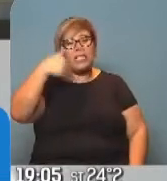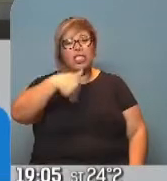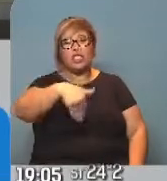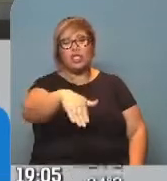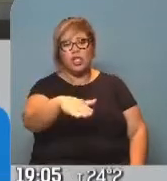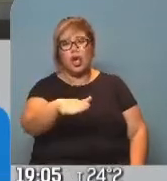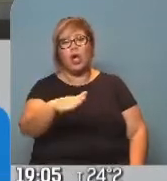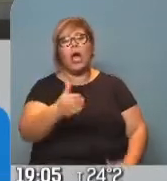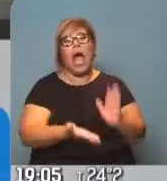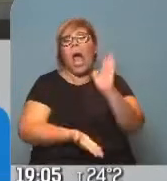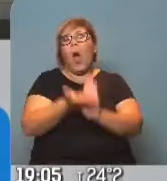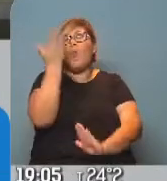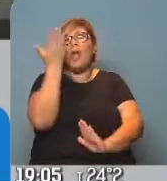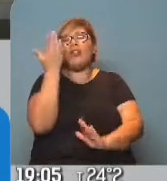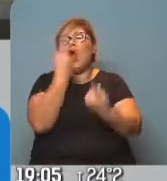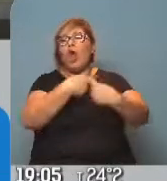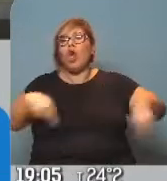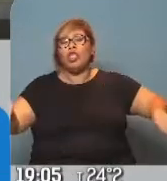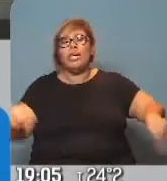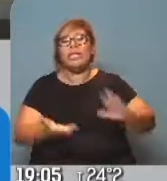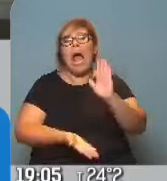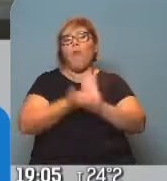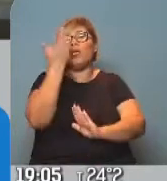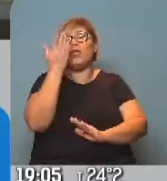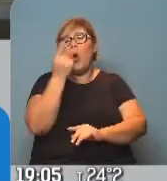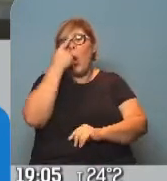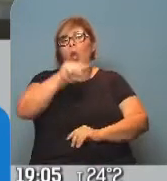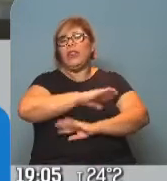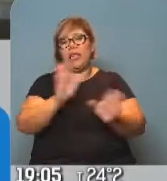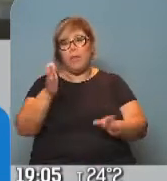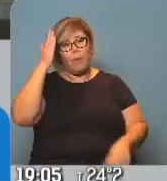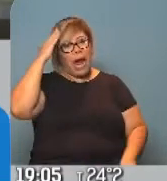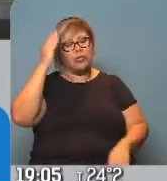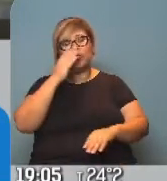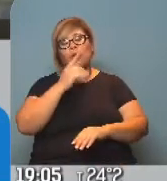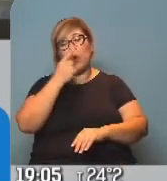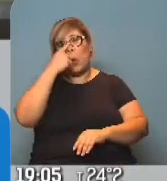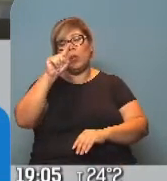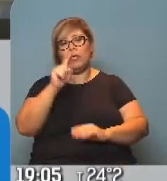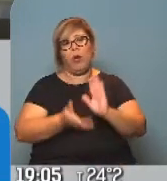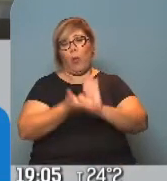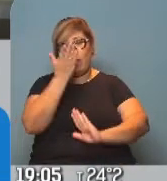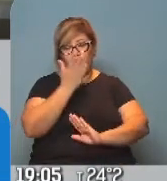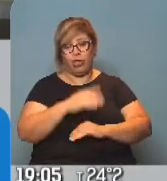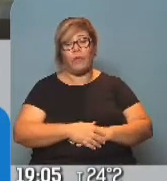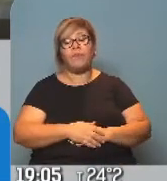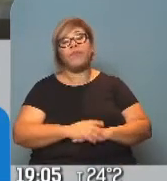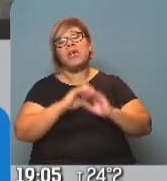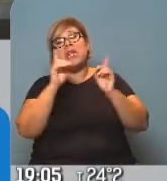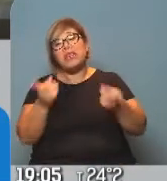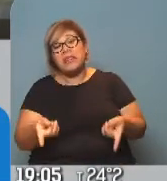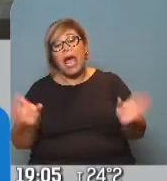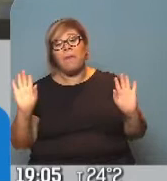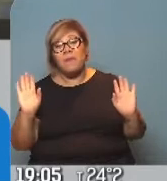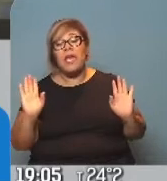últimos aumentos y ya no deberíamos tener impacto hacia adelante. Y después lo que hubo en especial en el sector de carnes, algunos precios que estaban en general, siempre